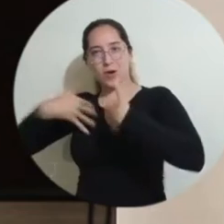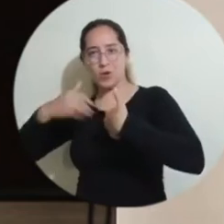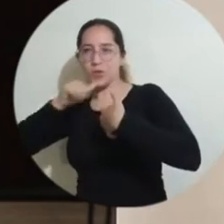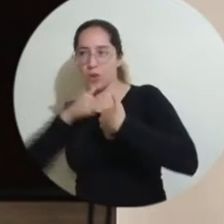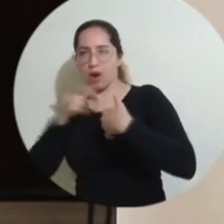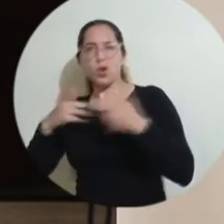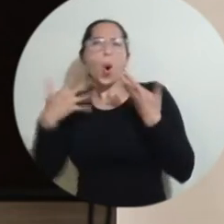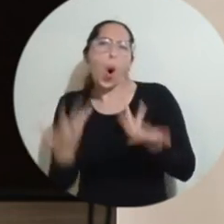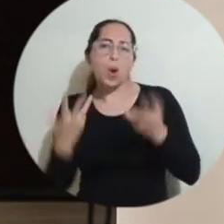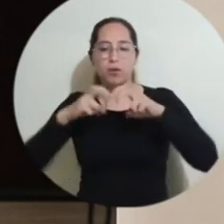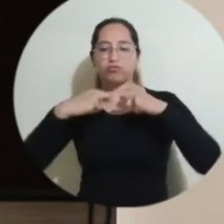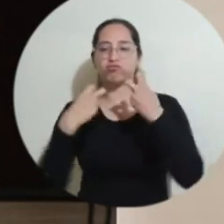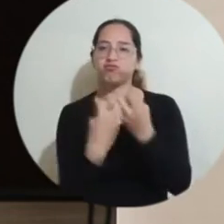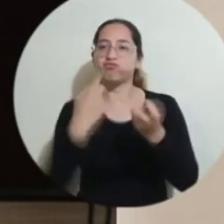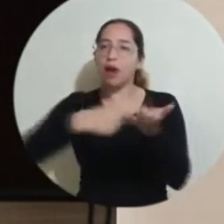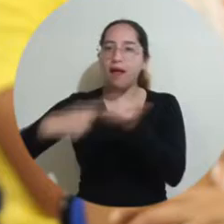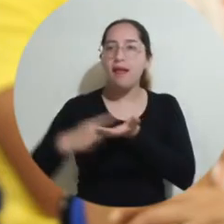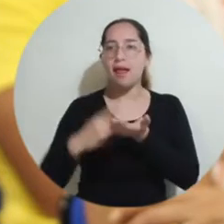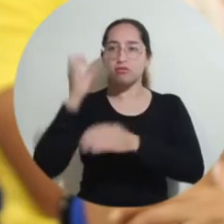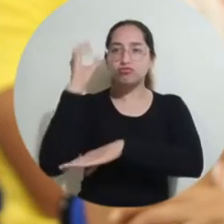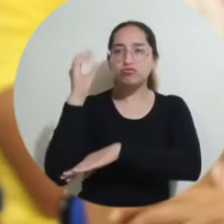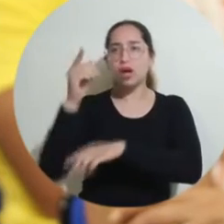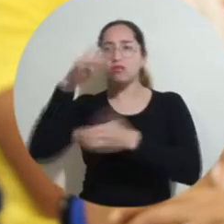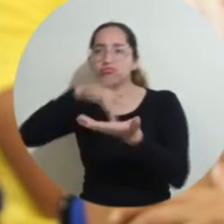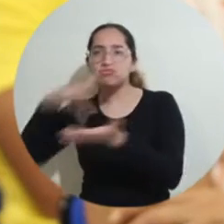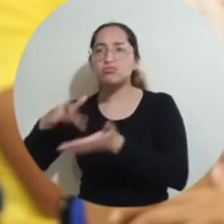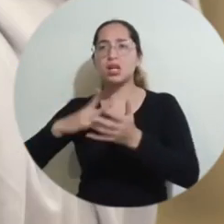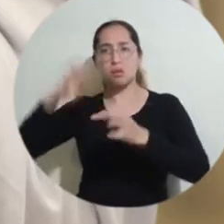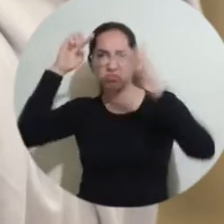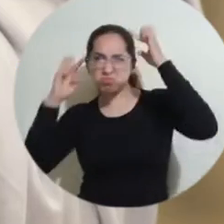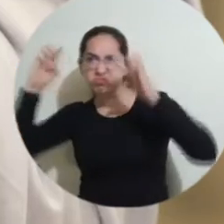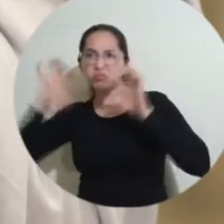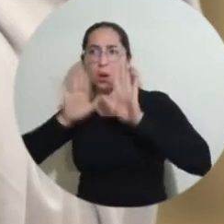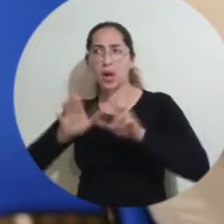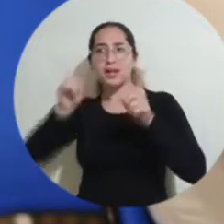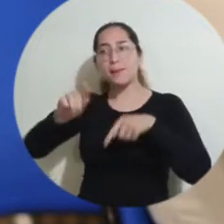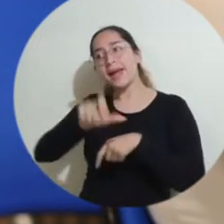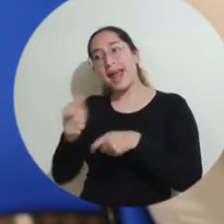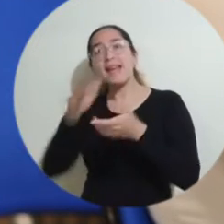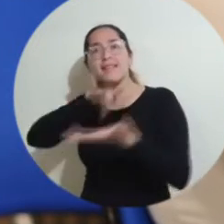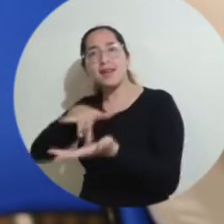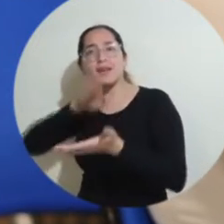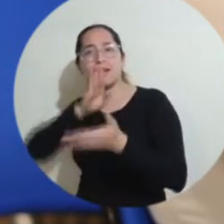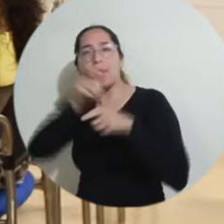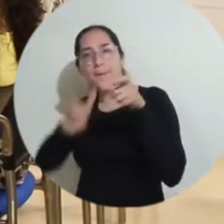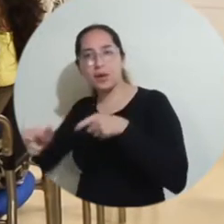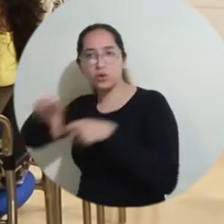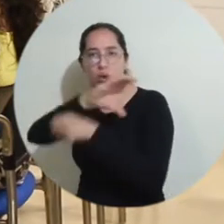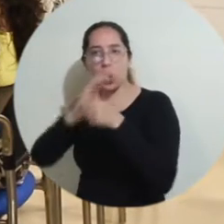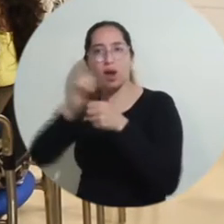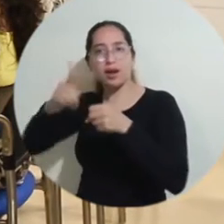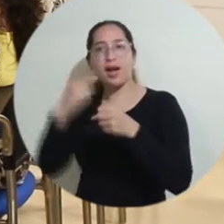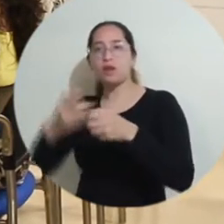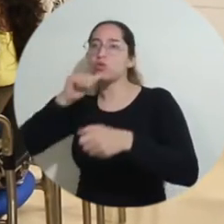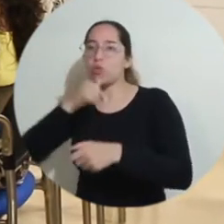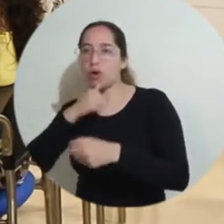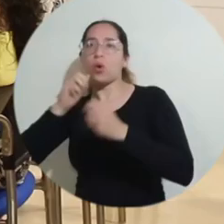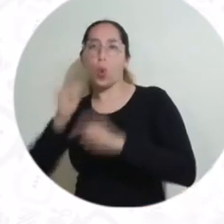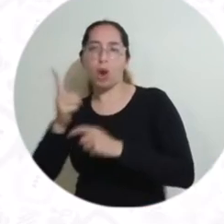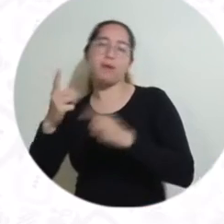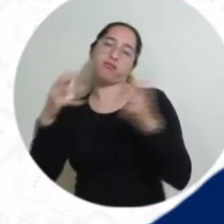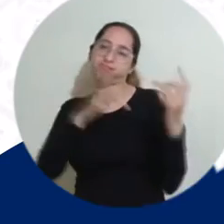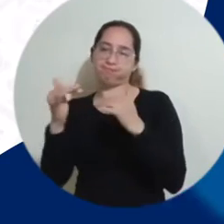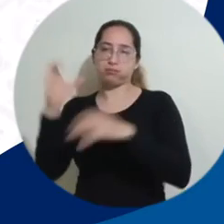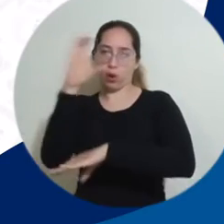Víctimas, con conversatorios y mesas de trabajo donde participaron expertos en la materia y ciudadanos afectados por el conflicto en